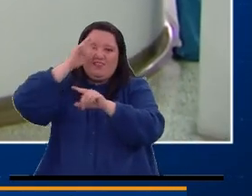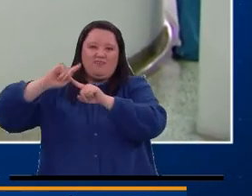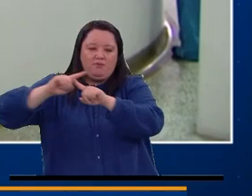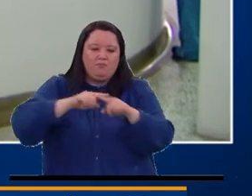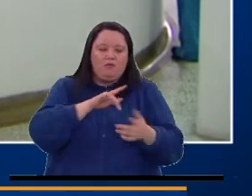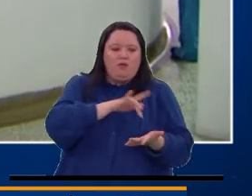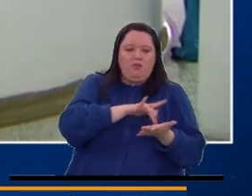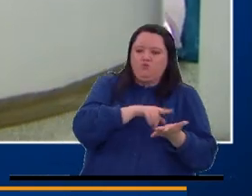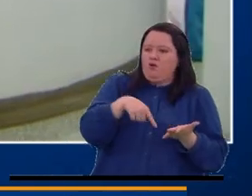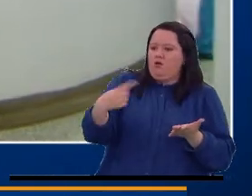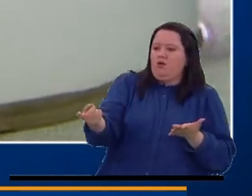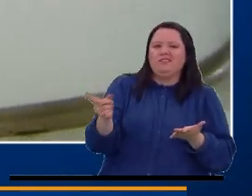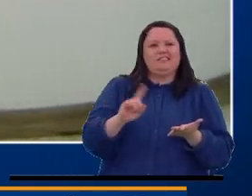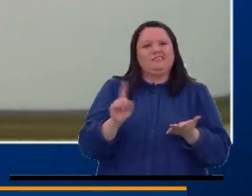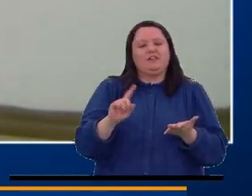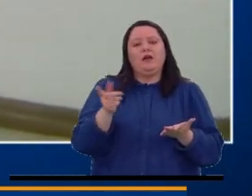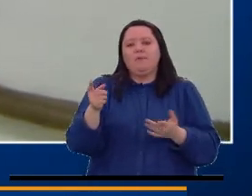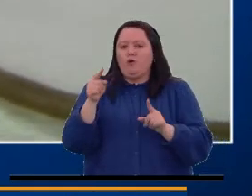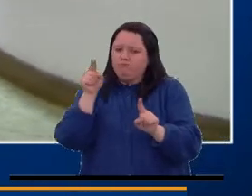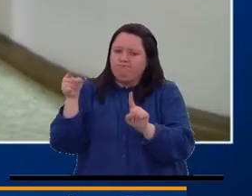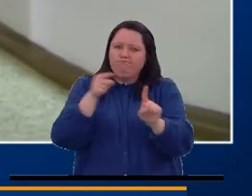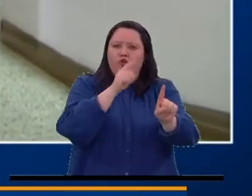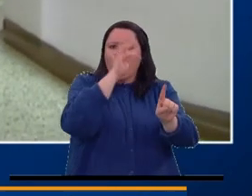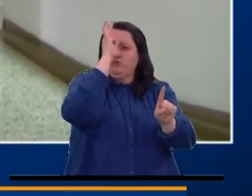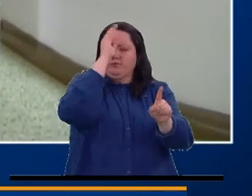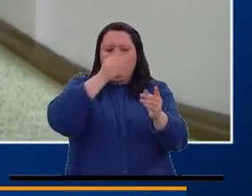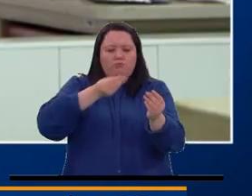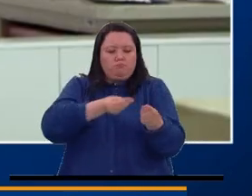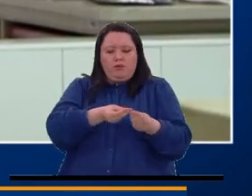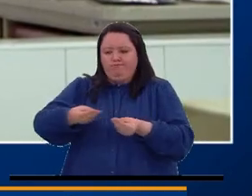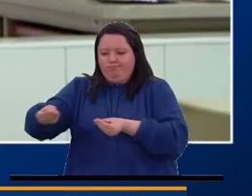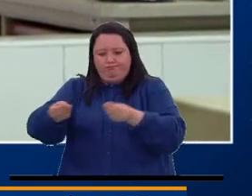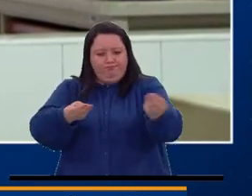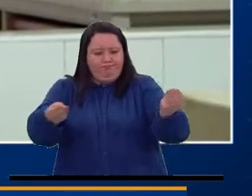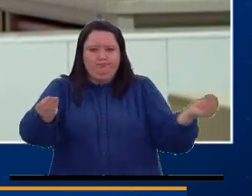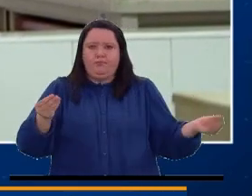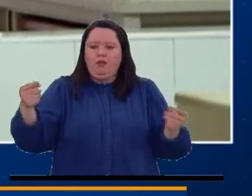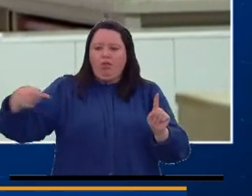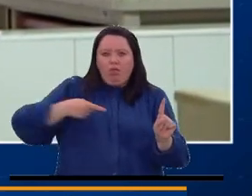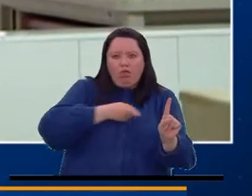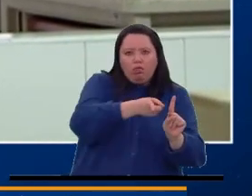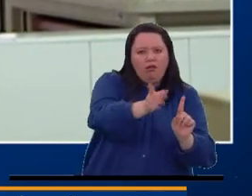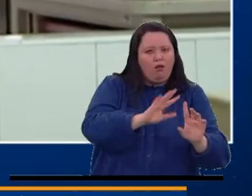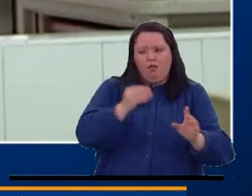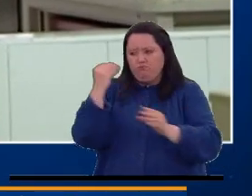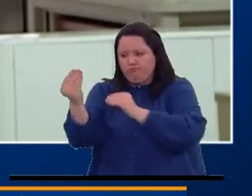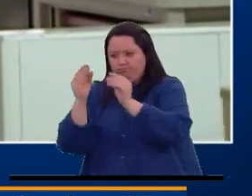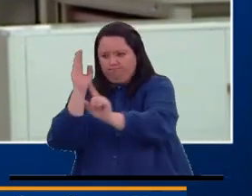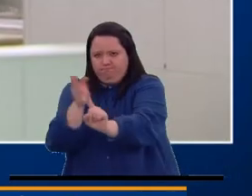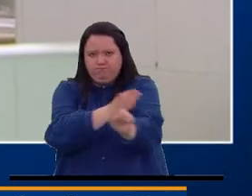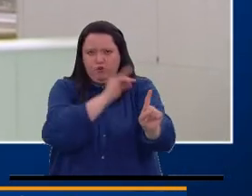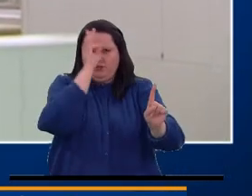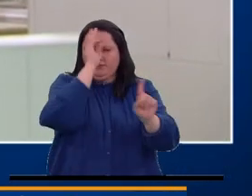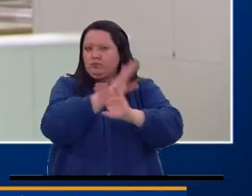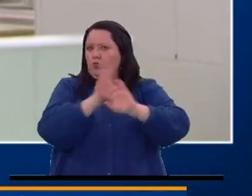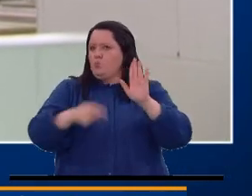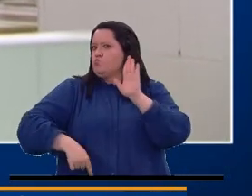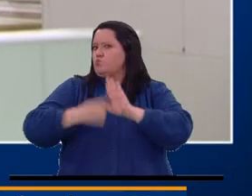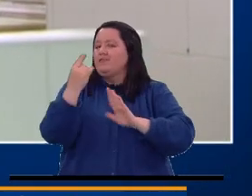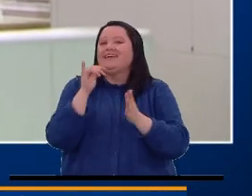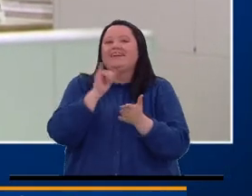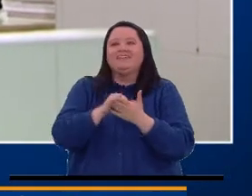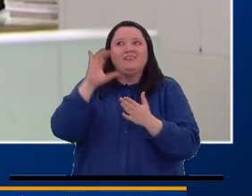plata vaya directamente a los hospitales y las clínicas del país sin intermediarios. Esta reforma inicia su